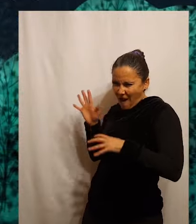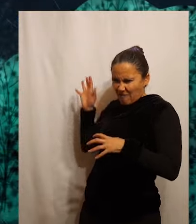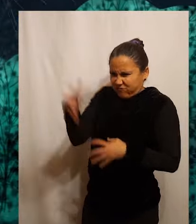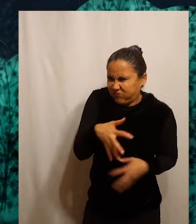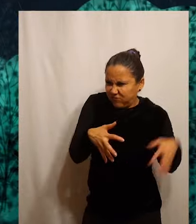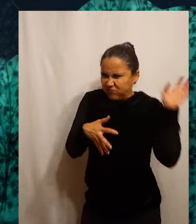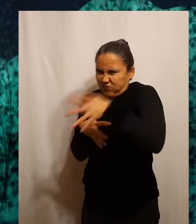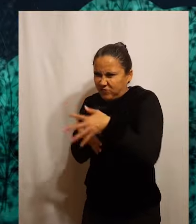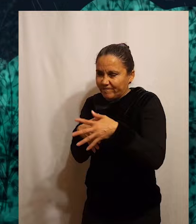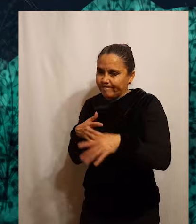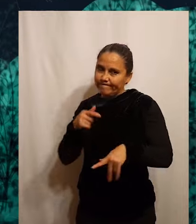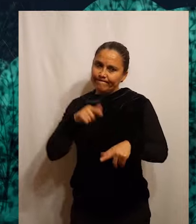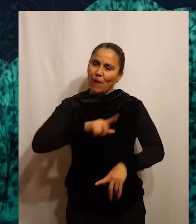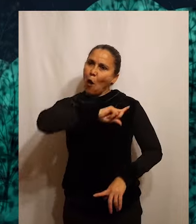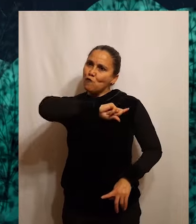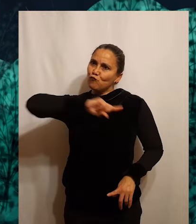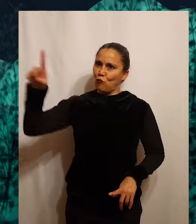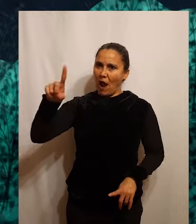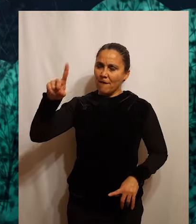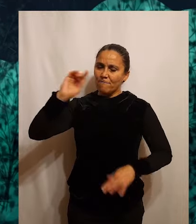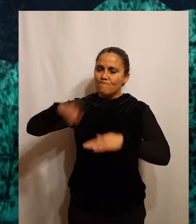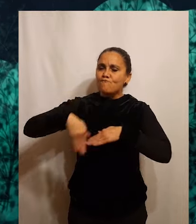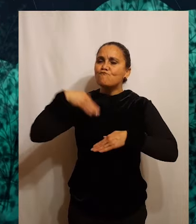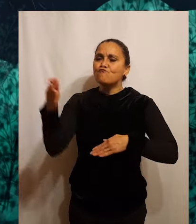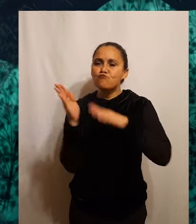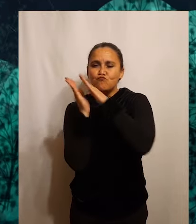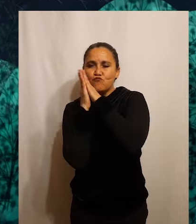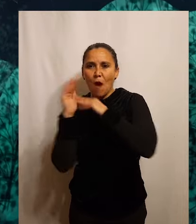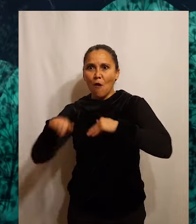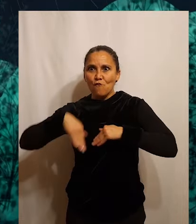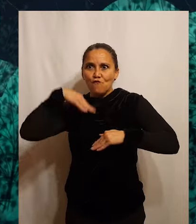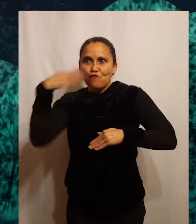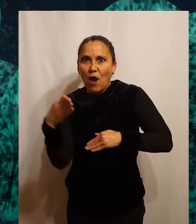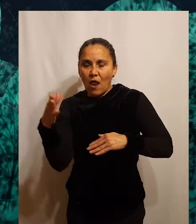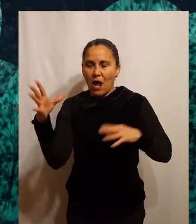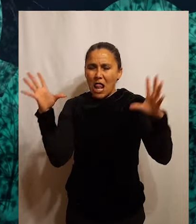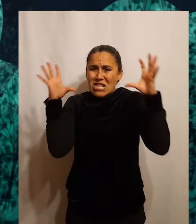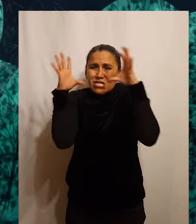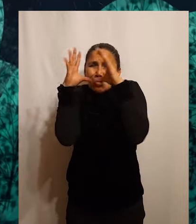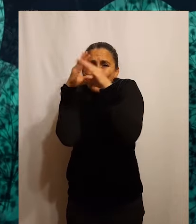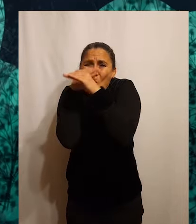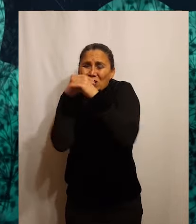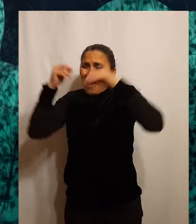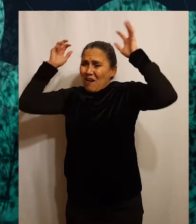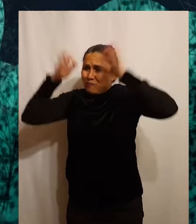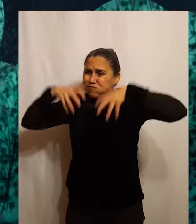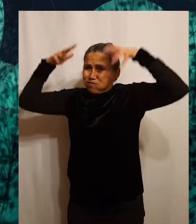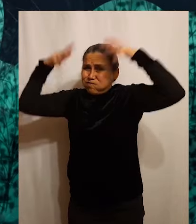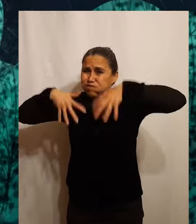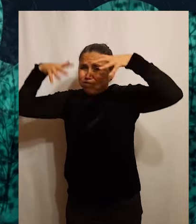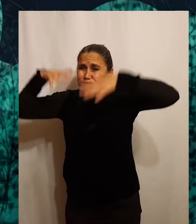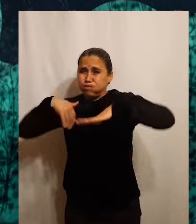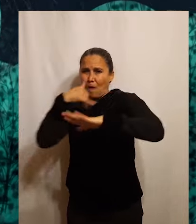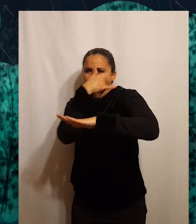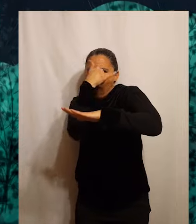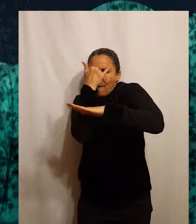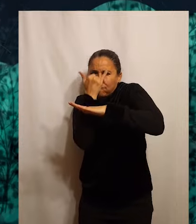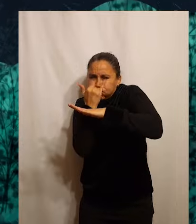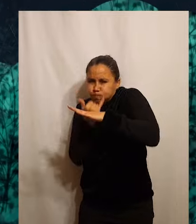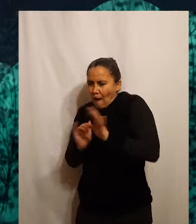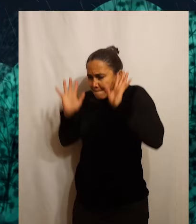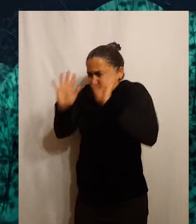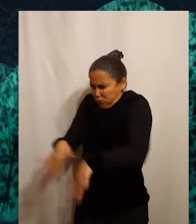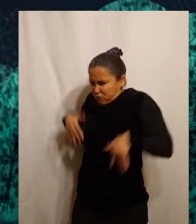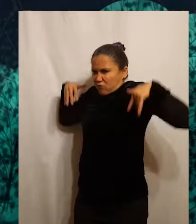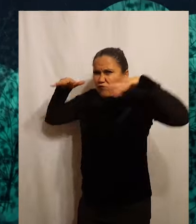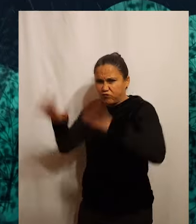A causa de esto la invieron a dormir afuera. Al ser una noche muy lluviosa, corrió